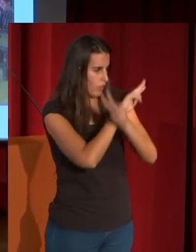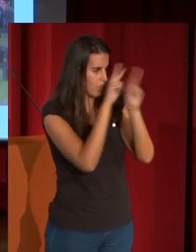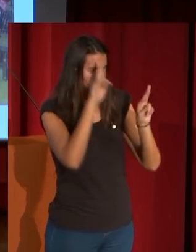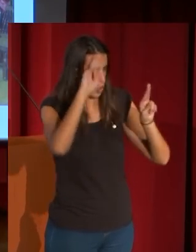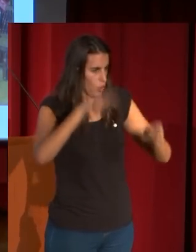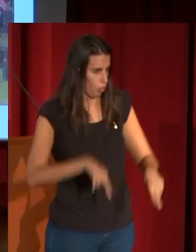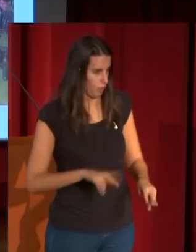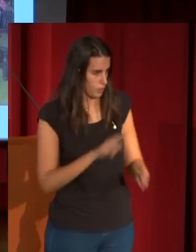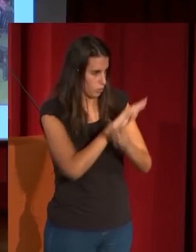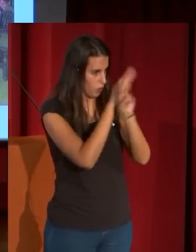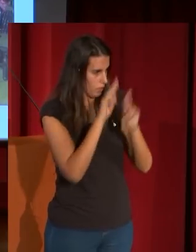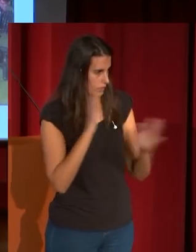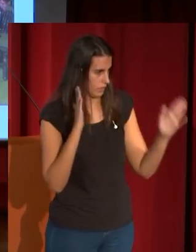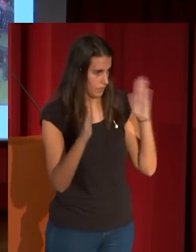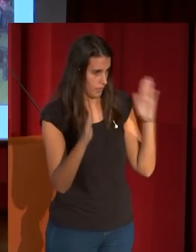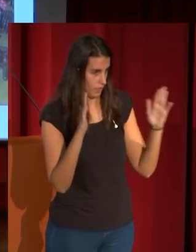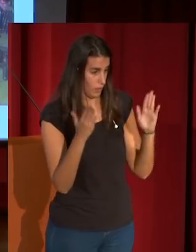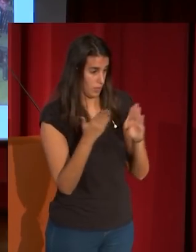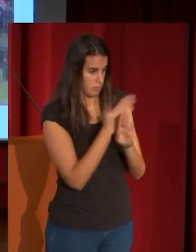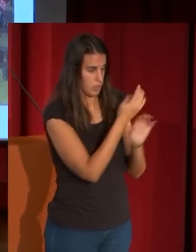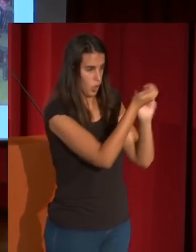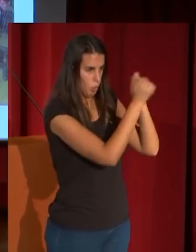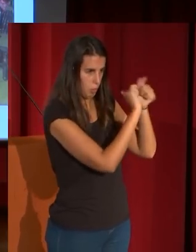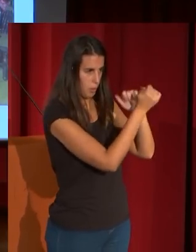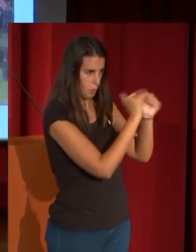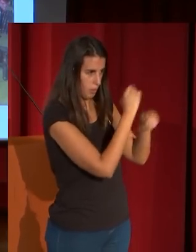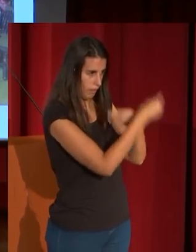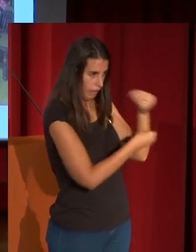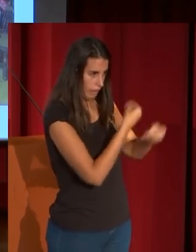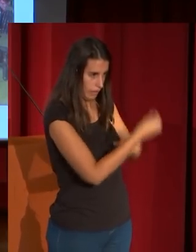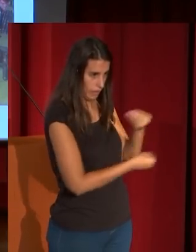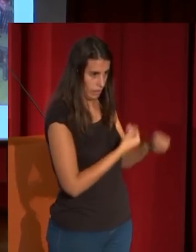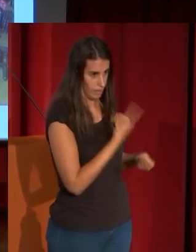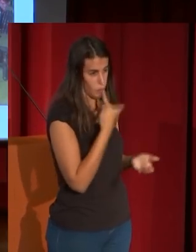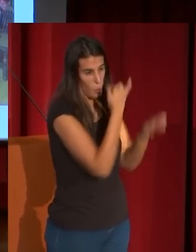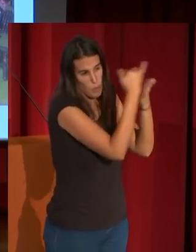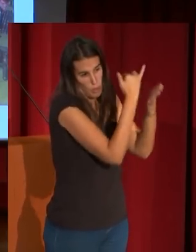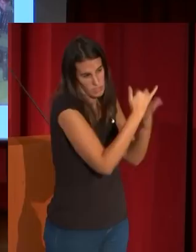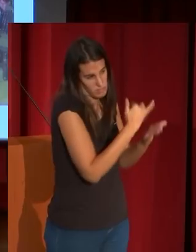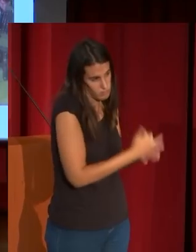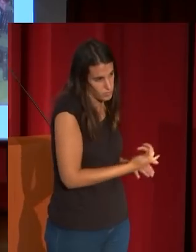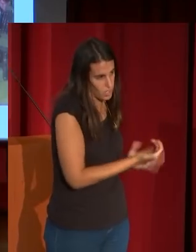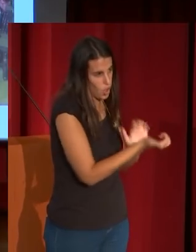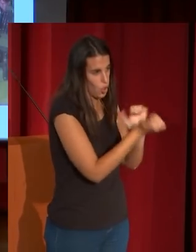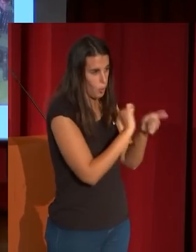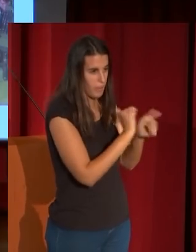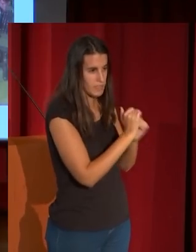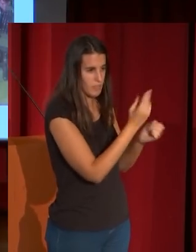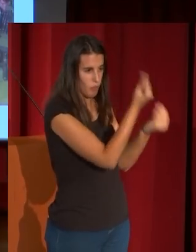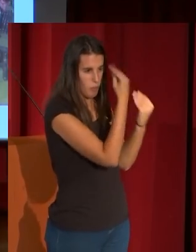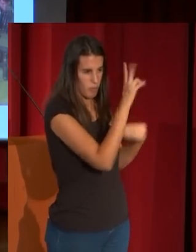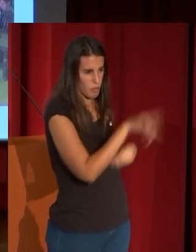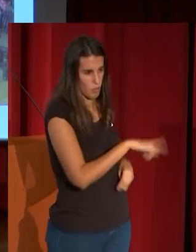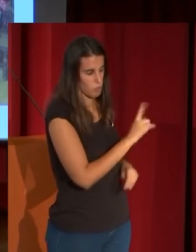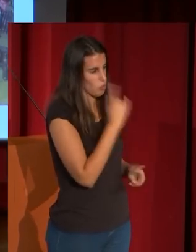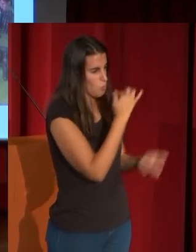reflexión sobre las copias, que son en realidad estudios, no son copias de formación salvo las que hace